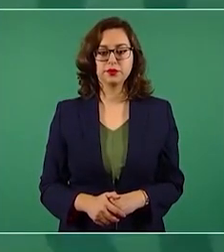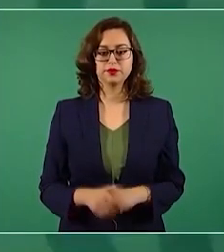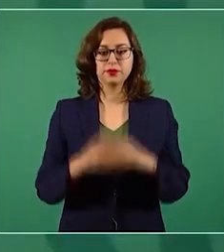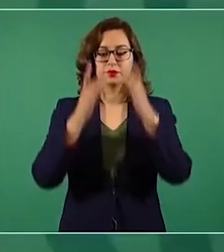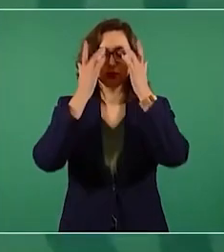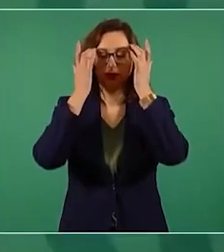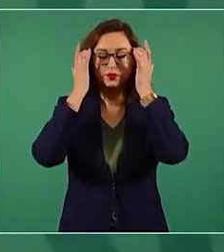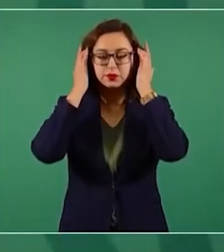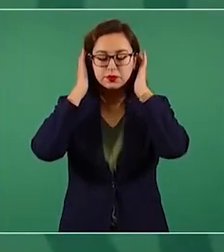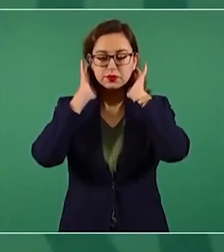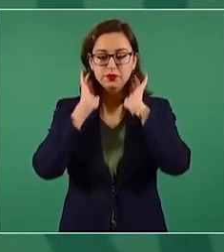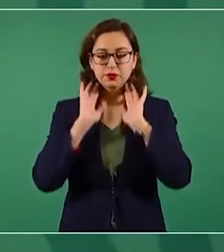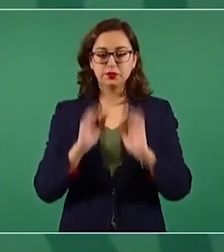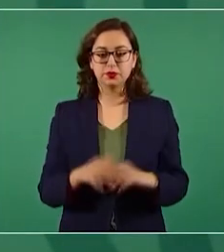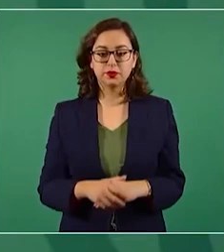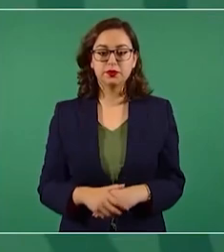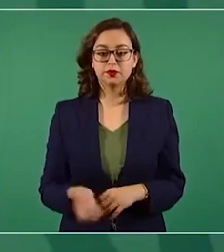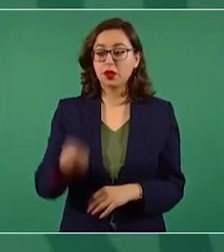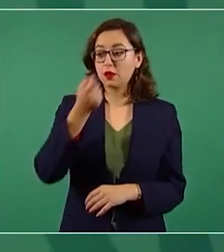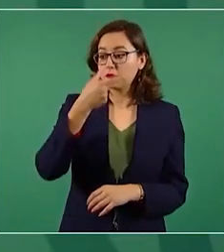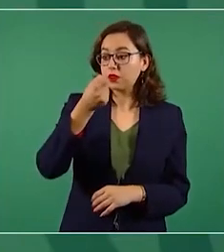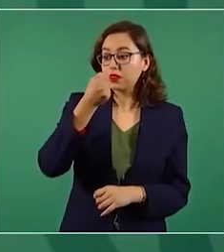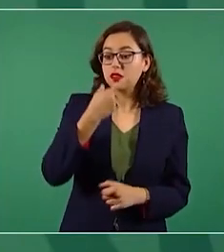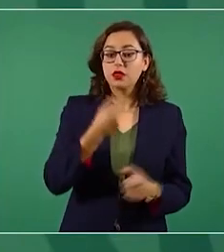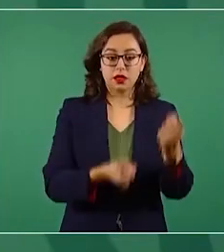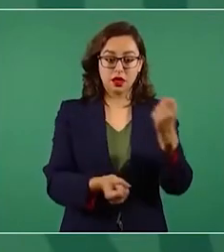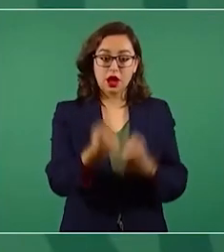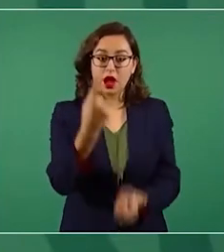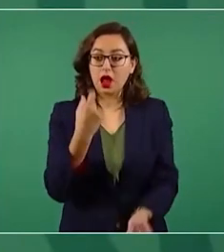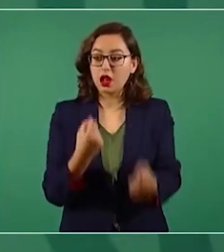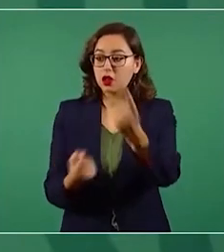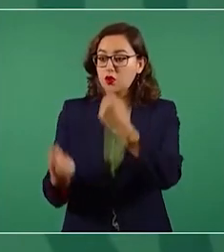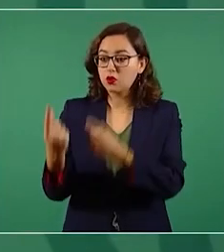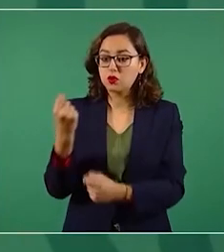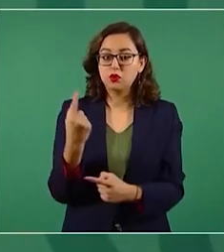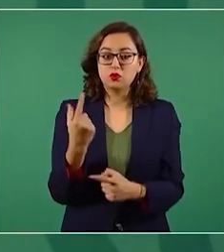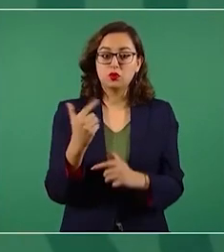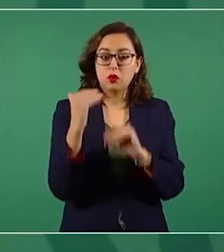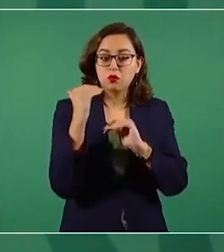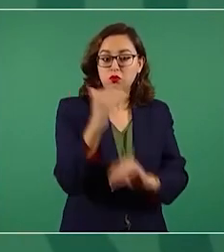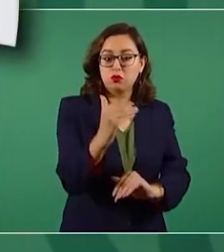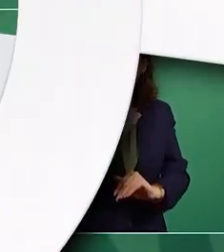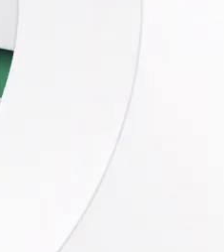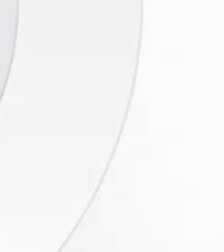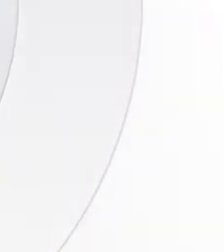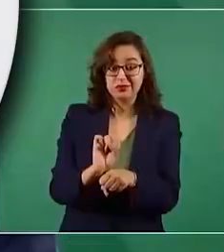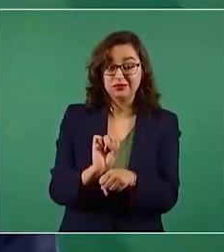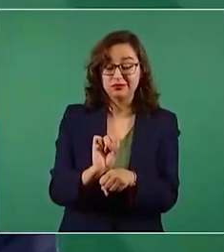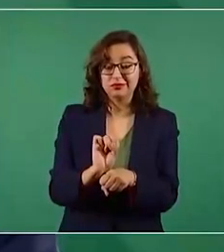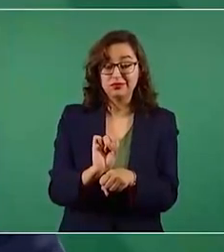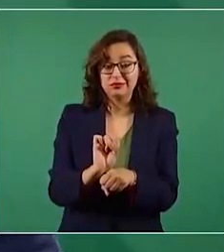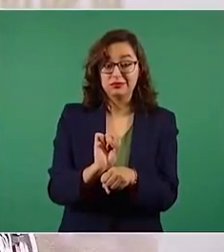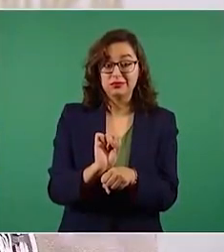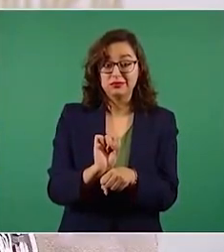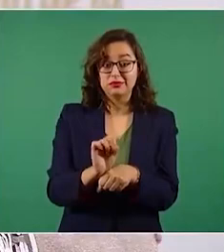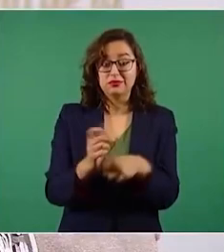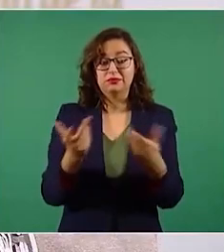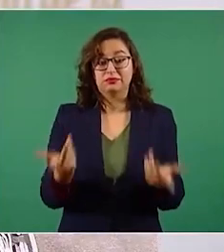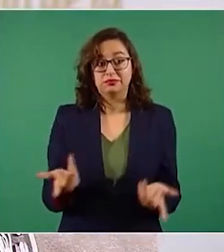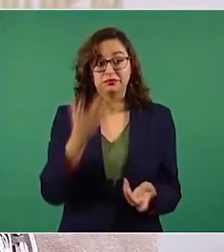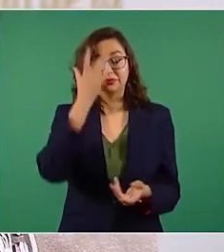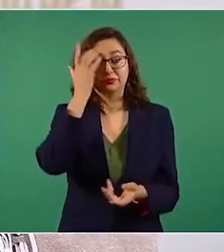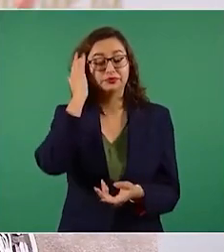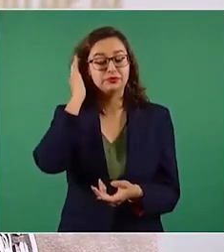algunos medicamentos, no es el cuadro básico, sino todos. Un dato